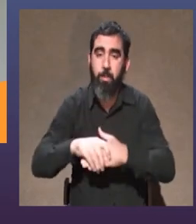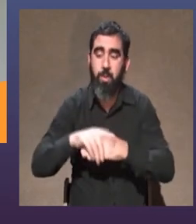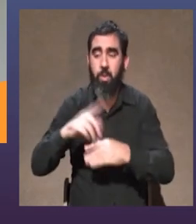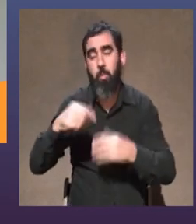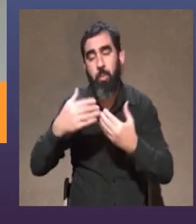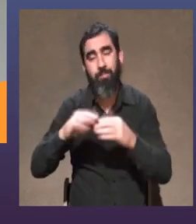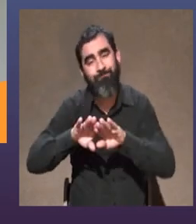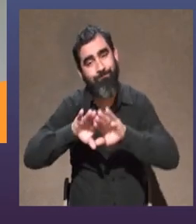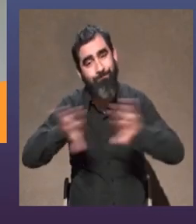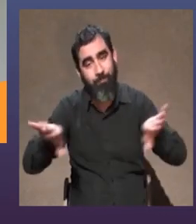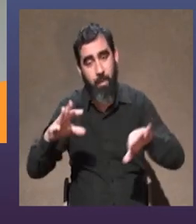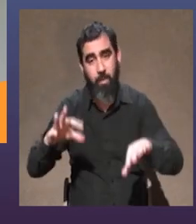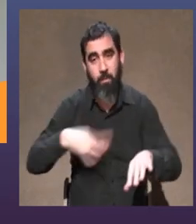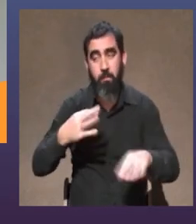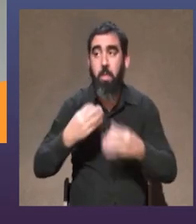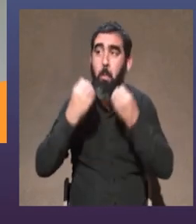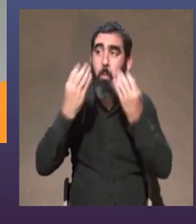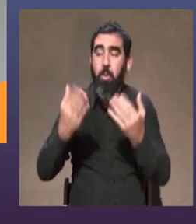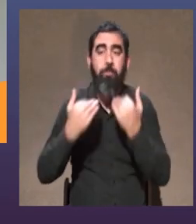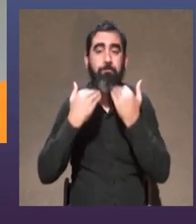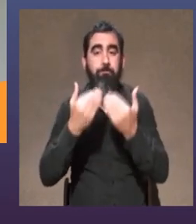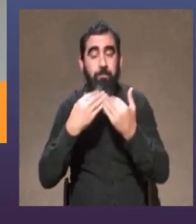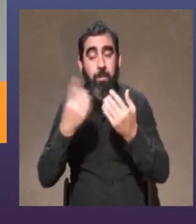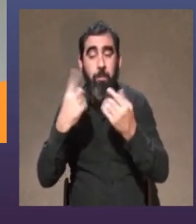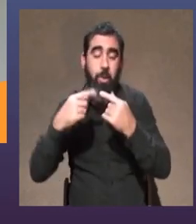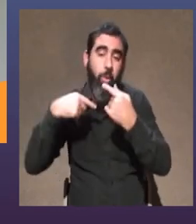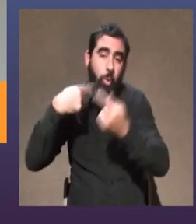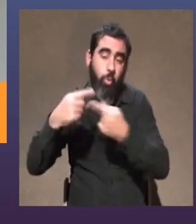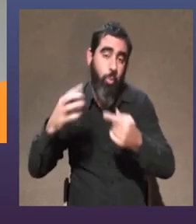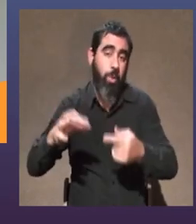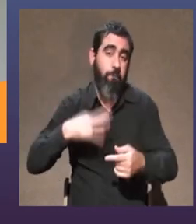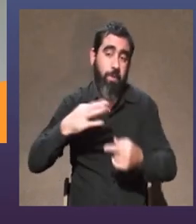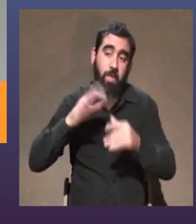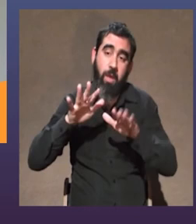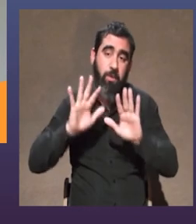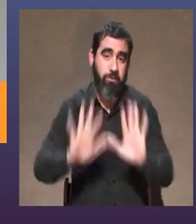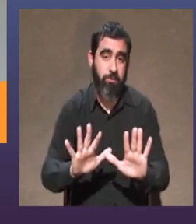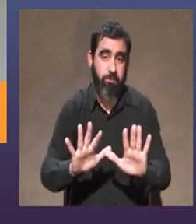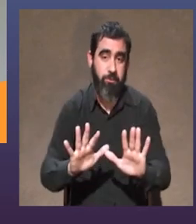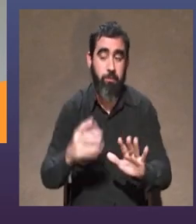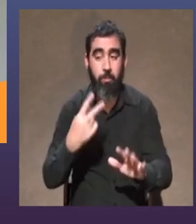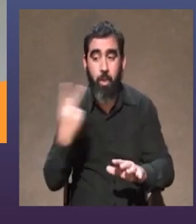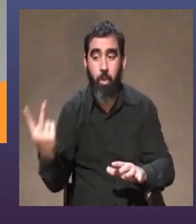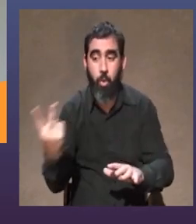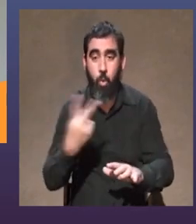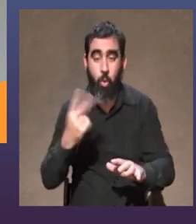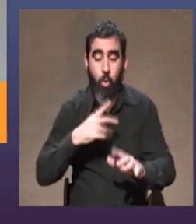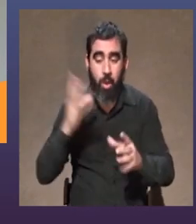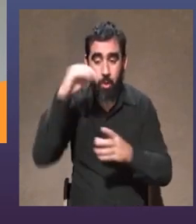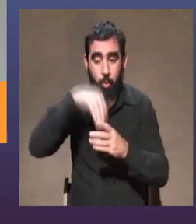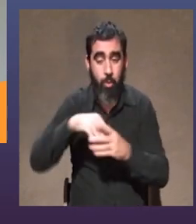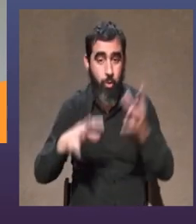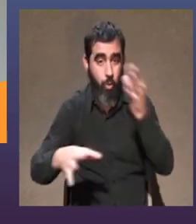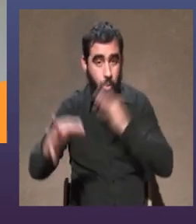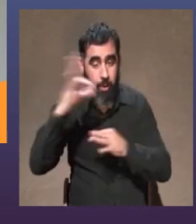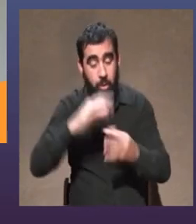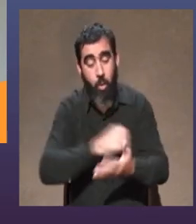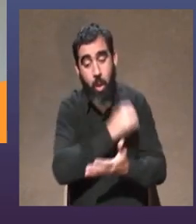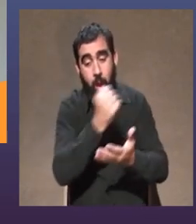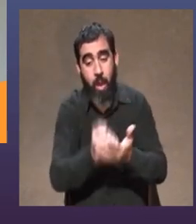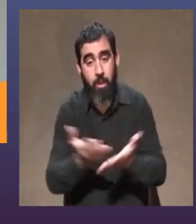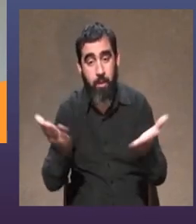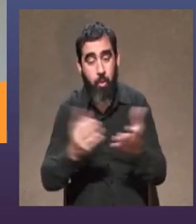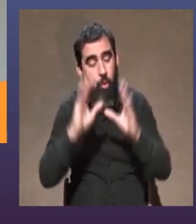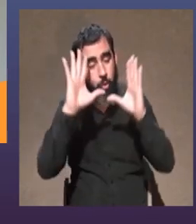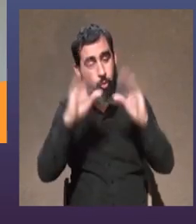amigo después la vida no se paró ninguno sabe por qué pero hay que seguirla la vida también y los dos estamos en el teatro hasta el día de